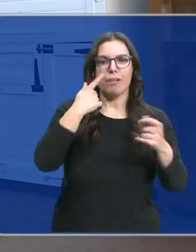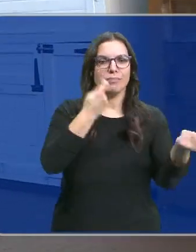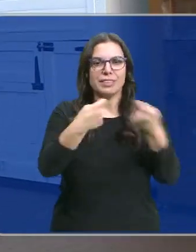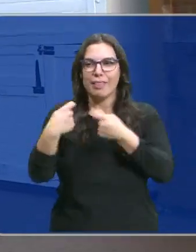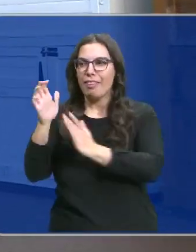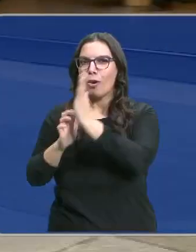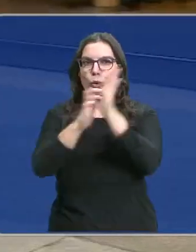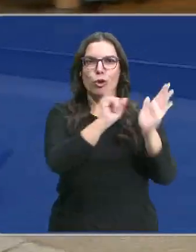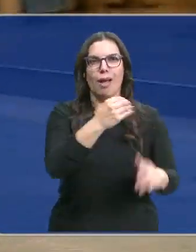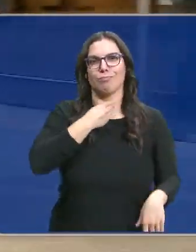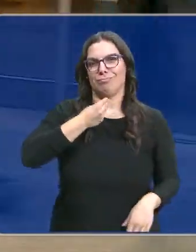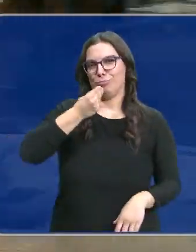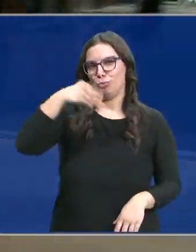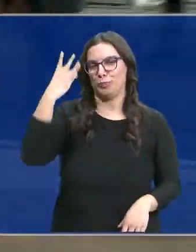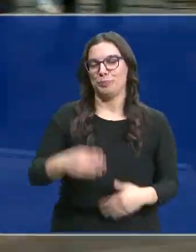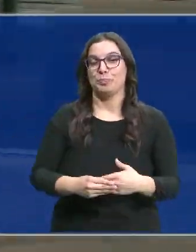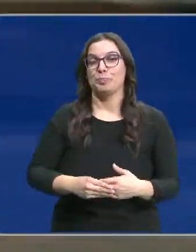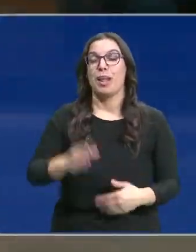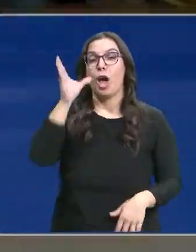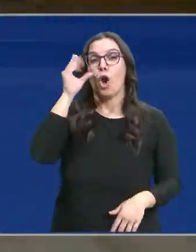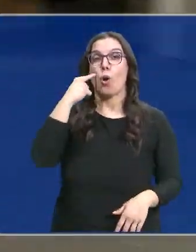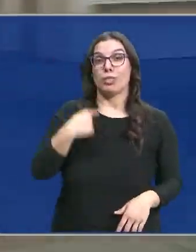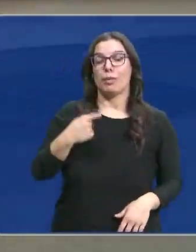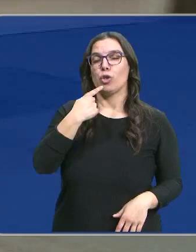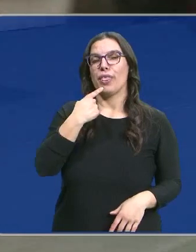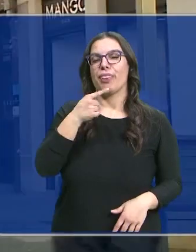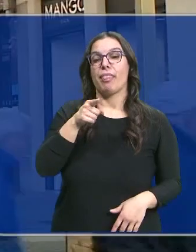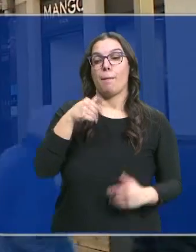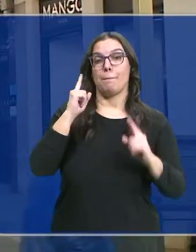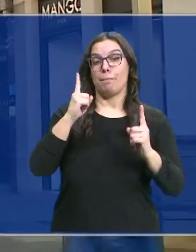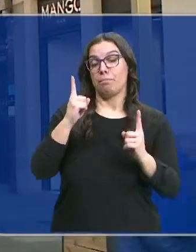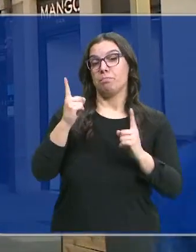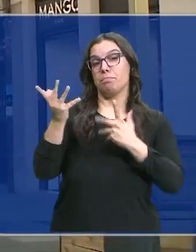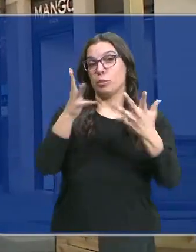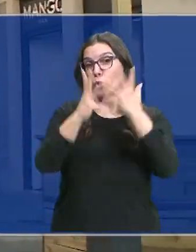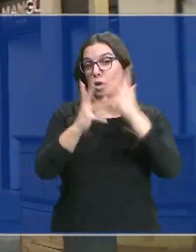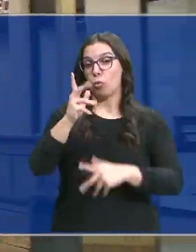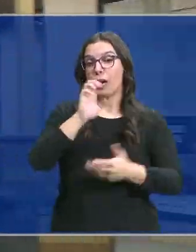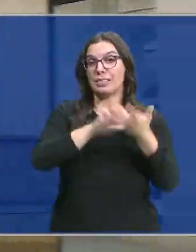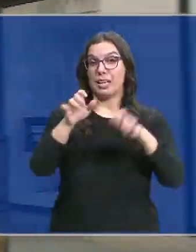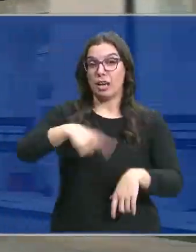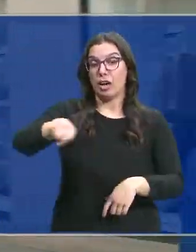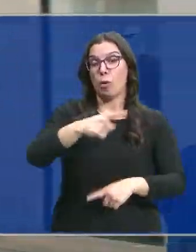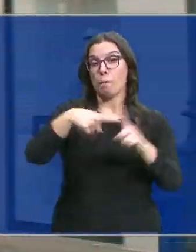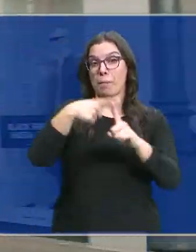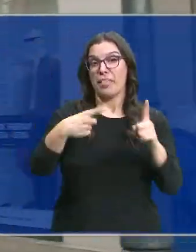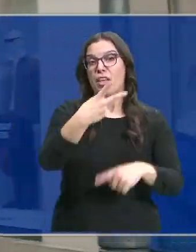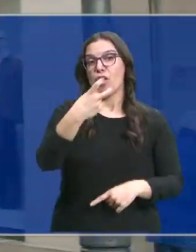tiendas con descuentos, la verdad. Tanto que según el observatorio CTLAM, está previsto que los castellanos y leoneses gasten de media